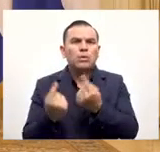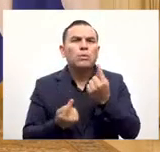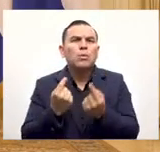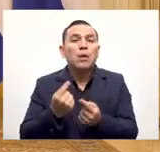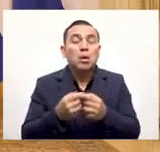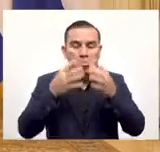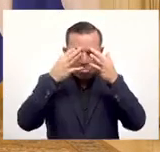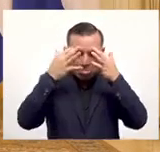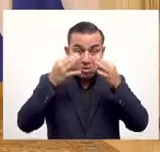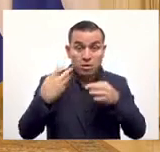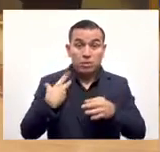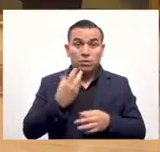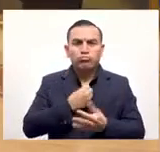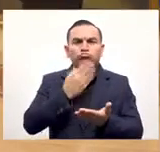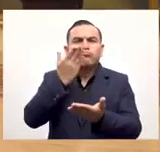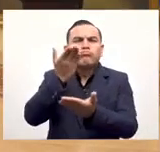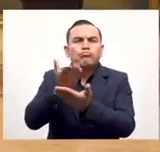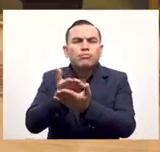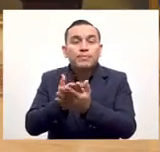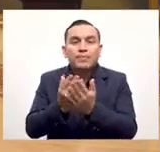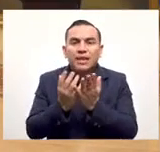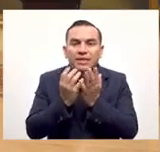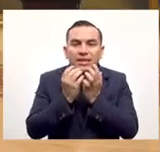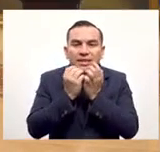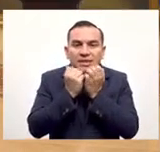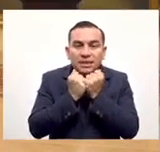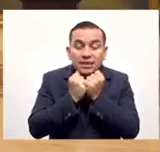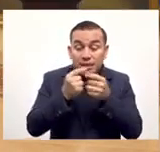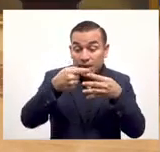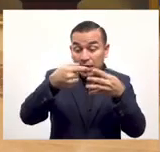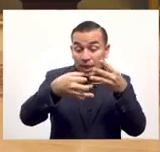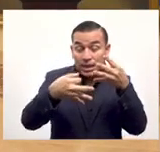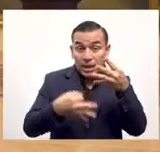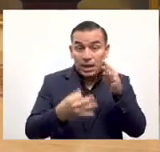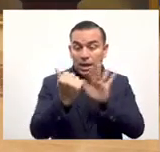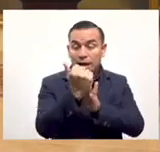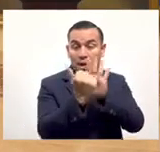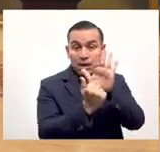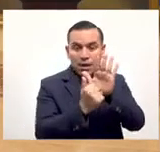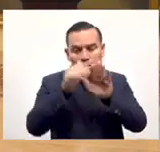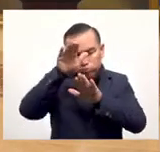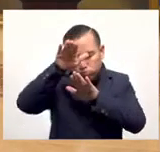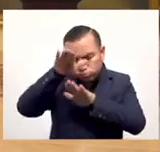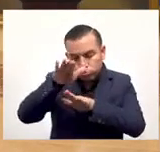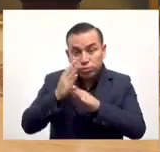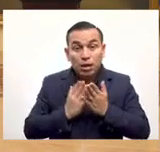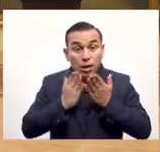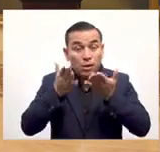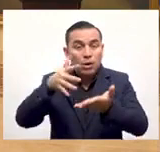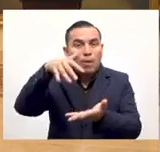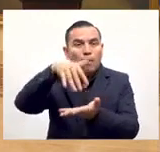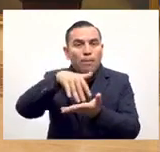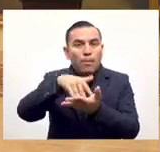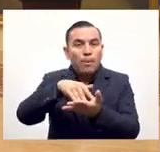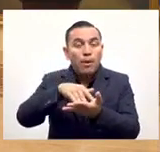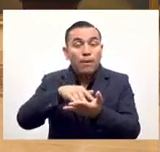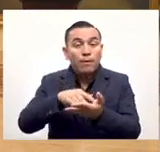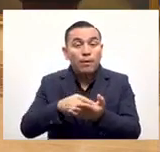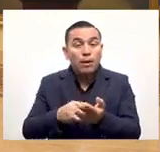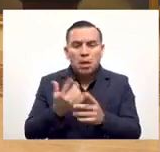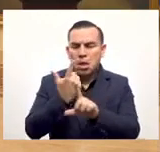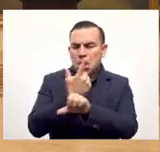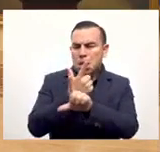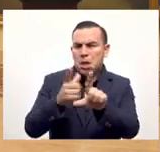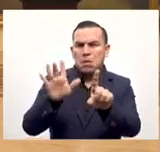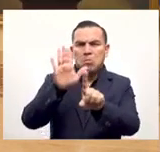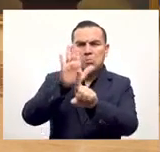el gobierno está ofreciendo una que es la que garantiza el cumplimiento de todos los artículos que benefician a la población en la ley Bitcoin pero la gente es libre de